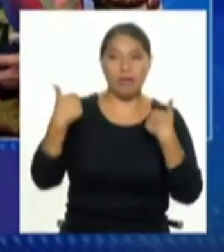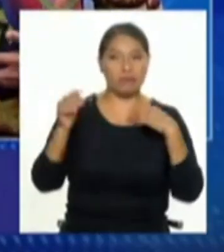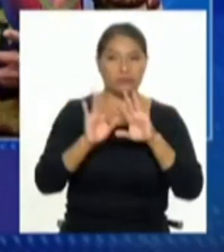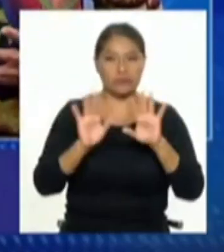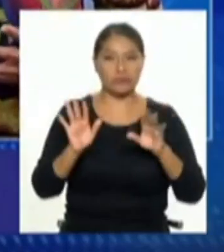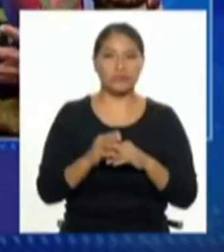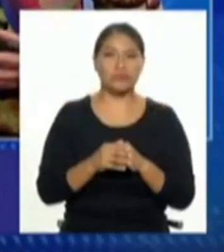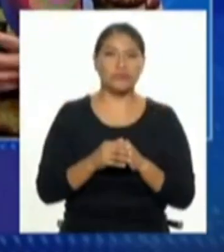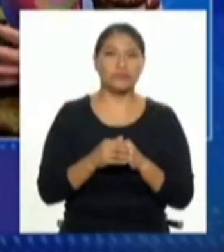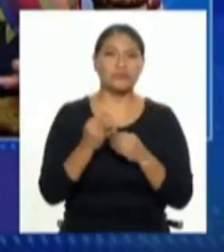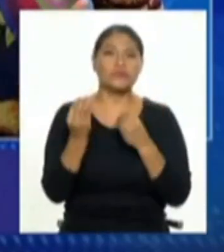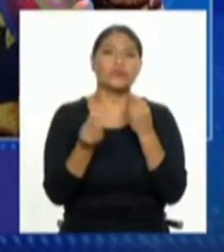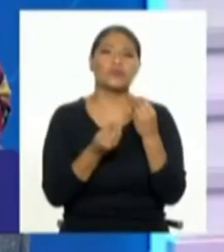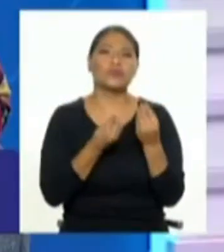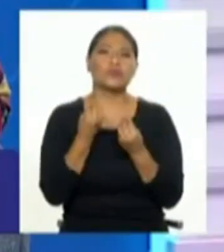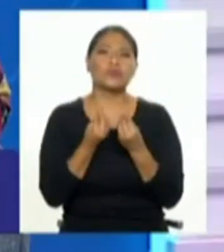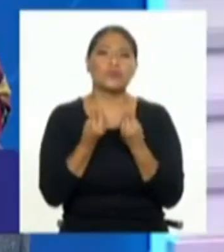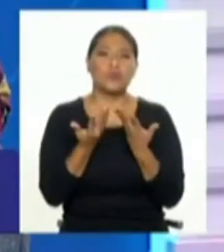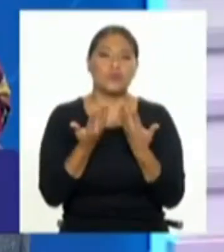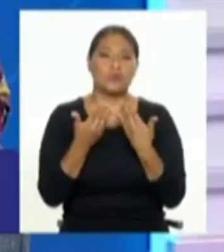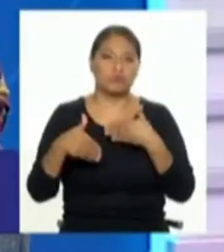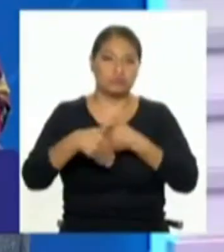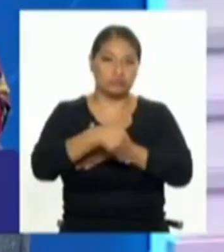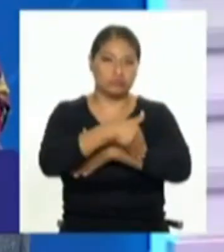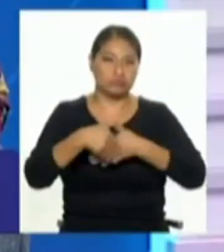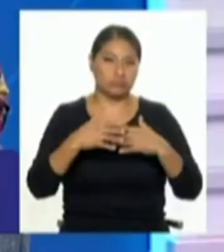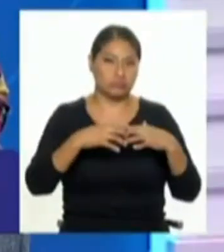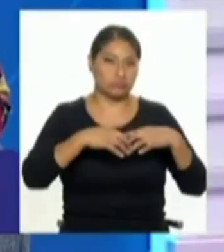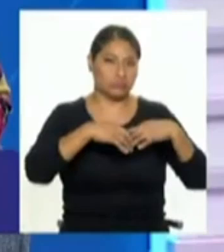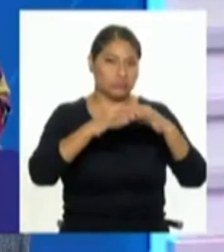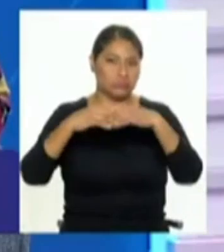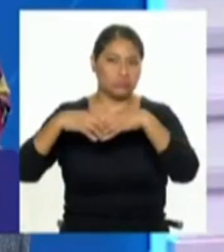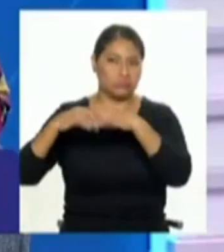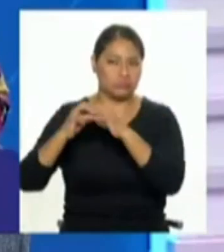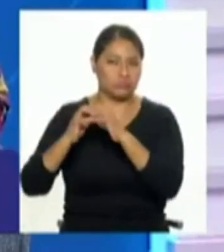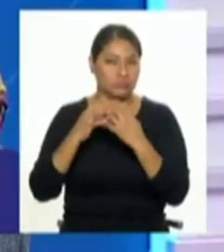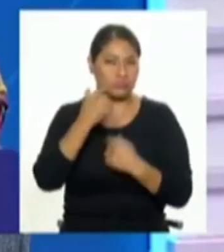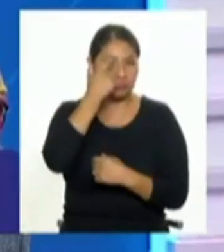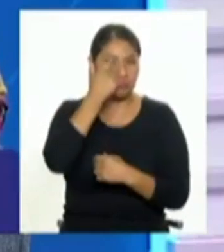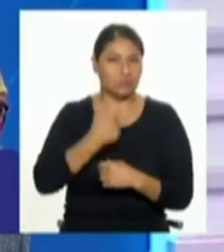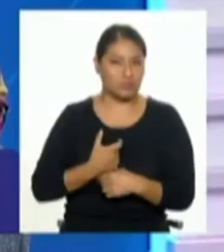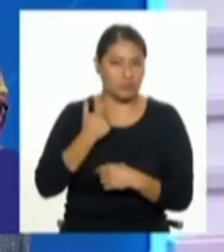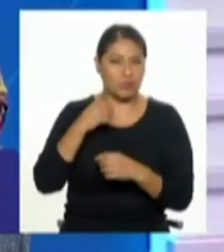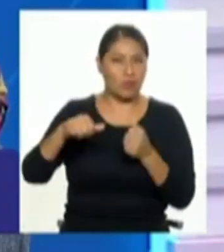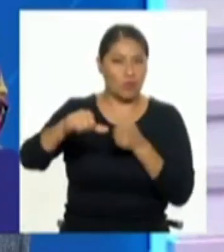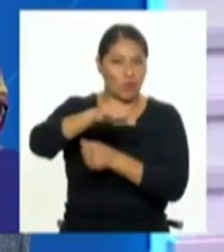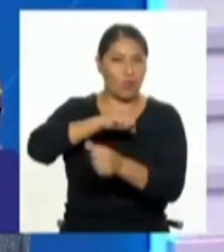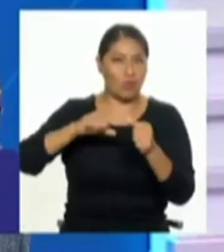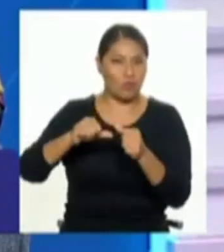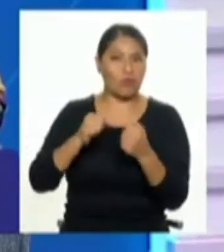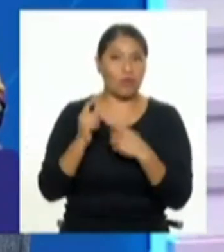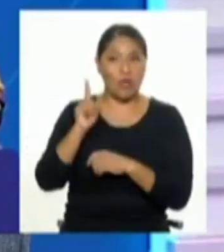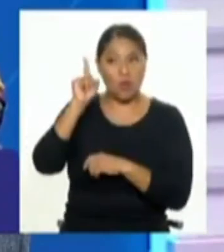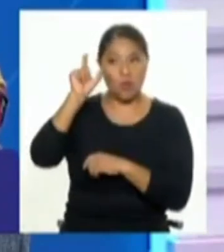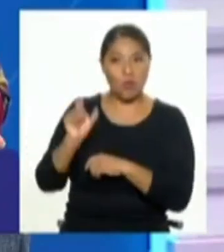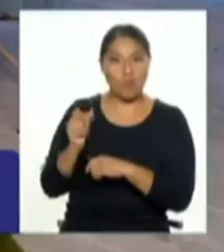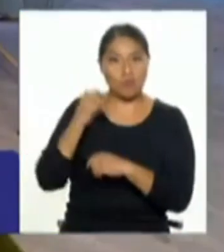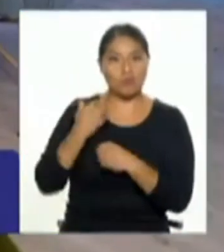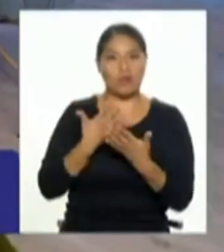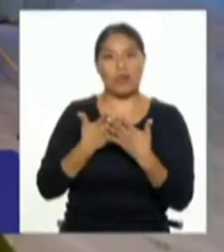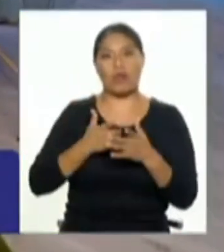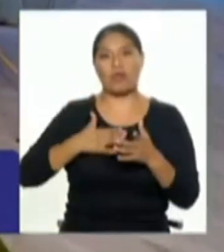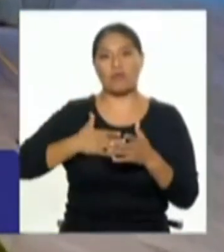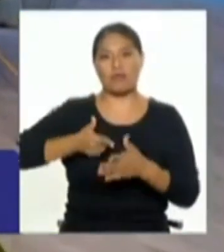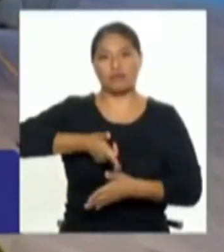hay formas en todo caso de fortalecer la seguridad ciudadana que tiene que ser colectiva más que individual porque ya cuando la gente toma la justicia por sus manos algo está